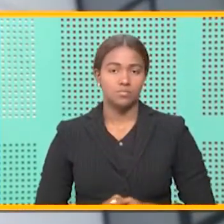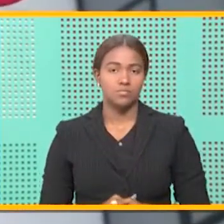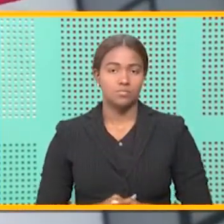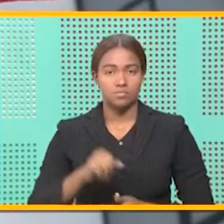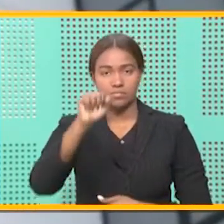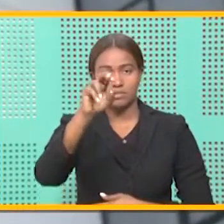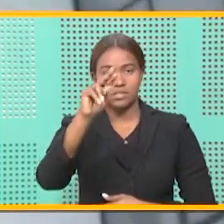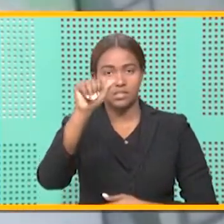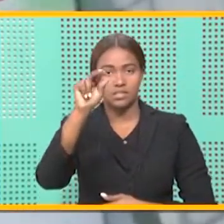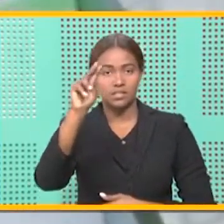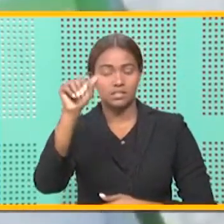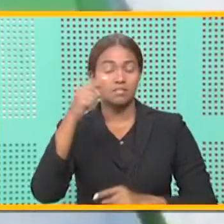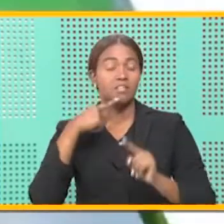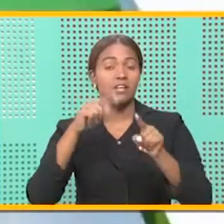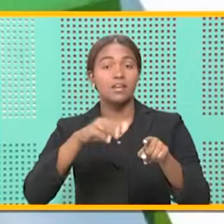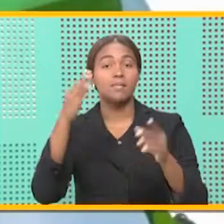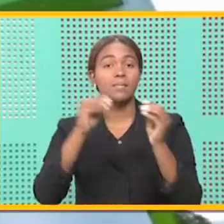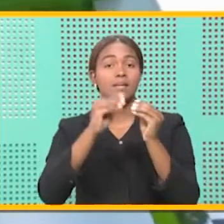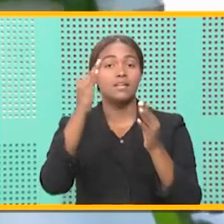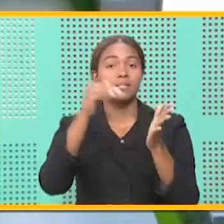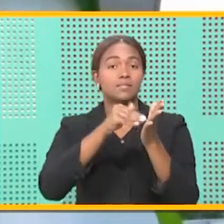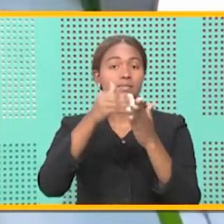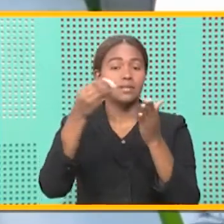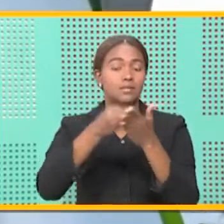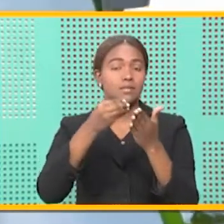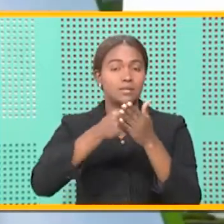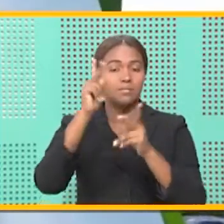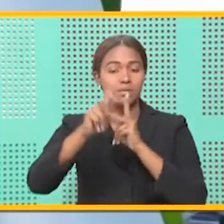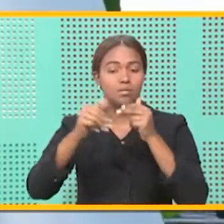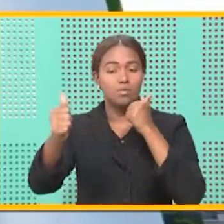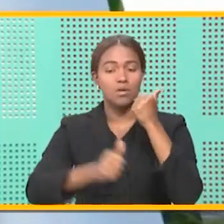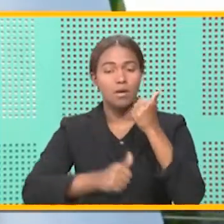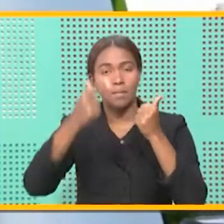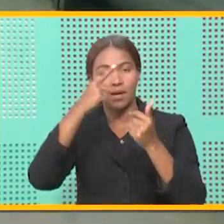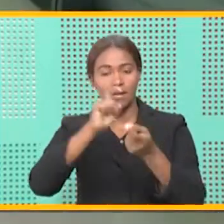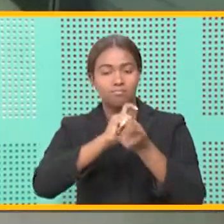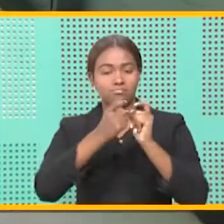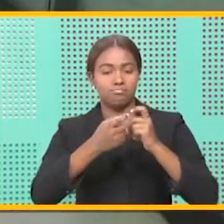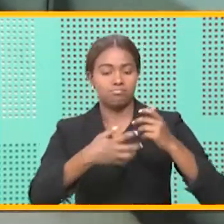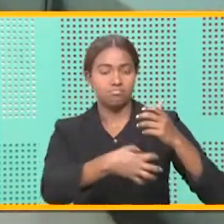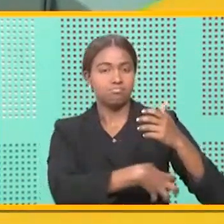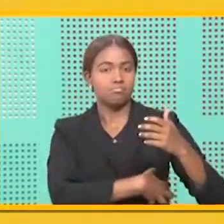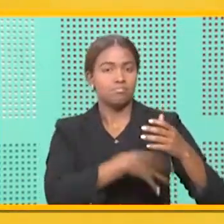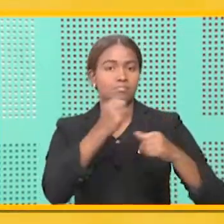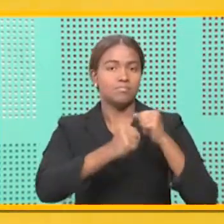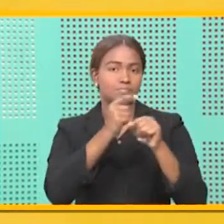Senasa autorizó más de 15 millones de pesos a afiliados para trasplante de riñón en 2019.